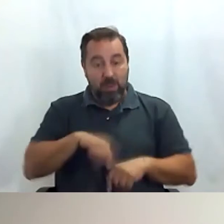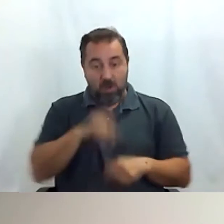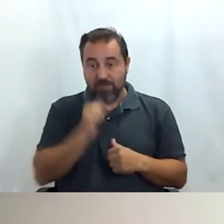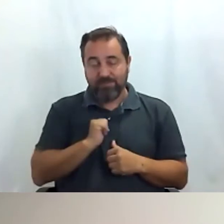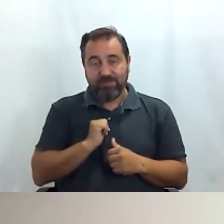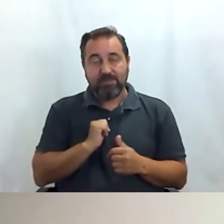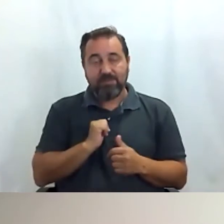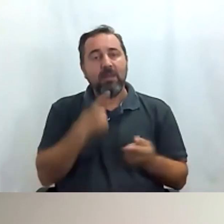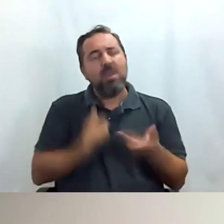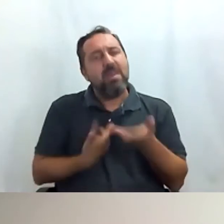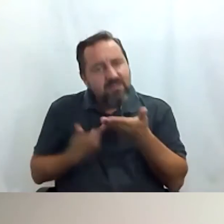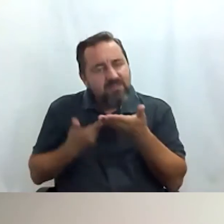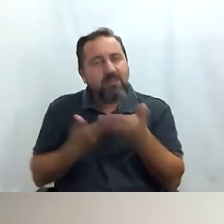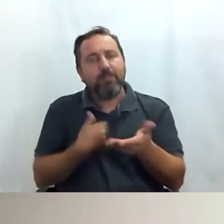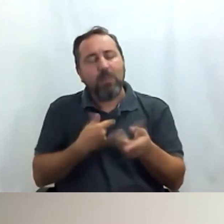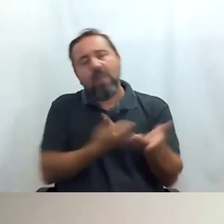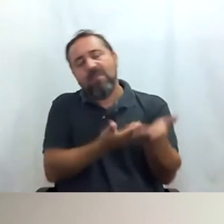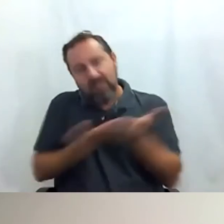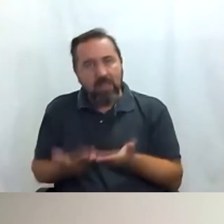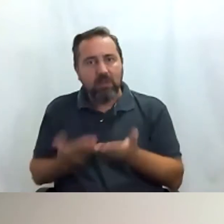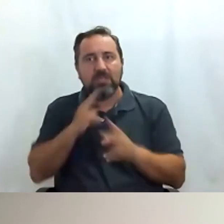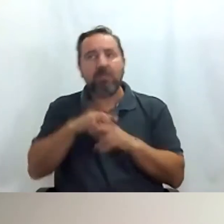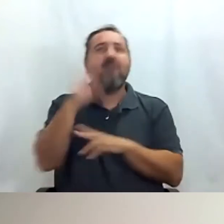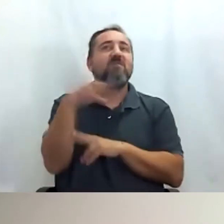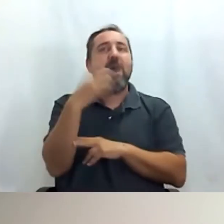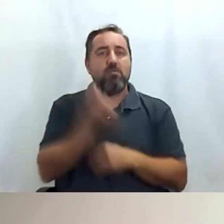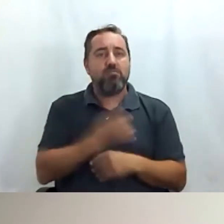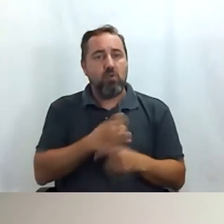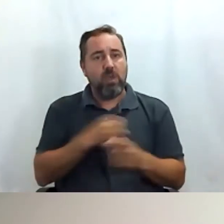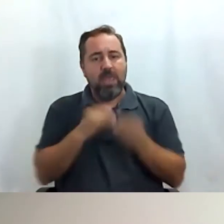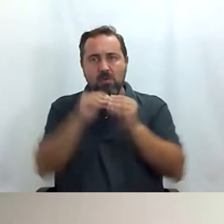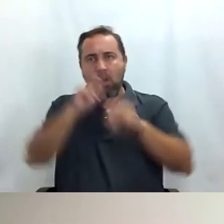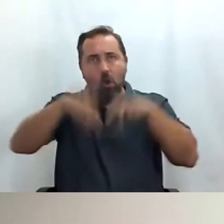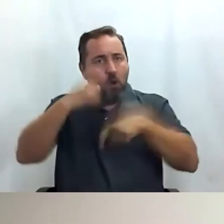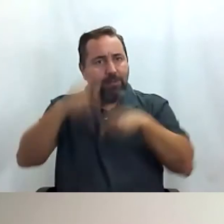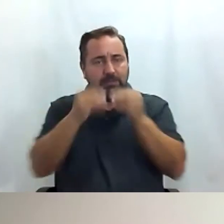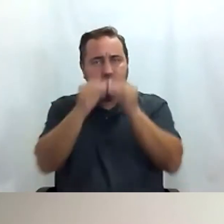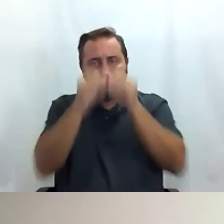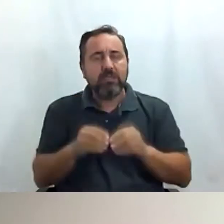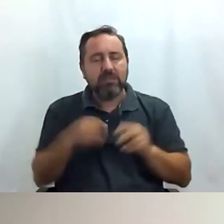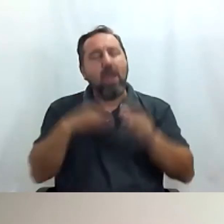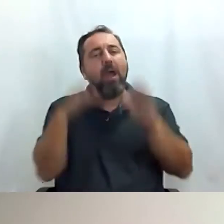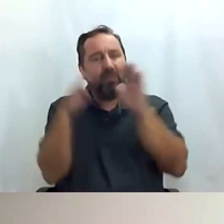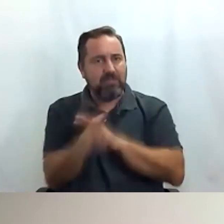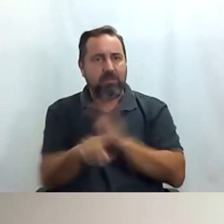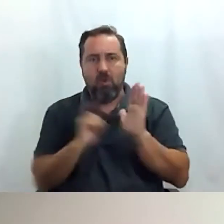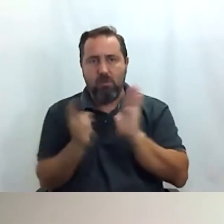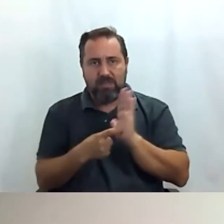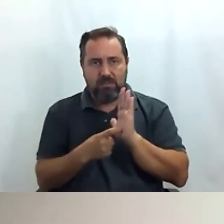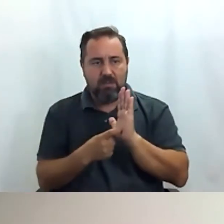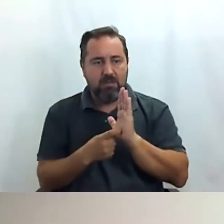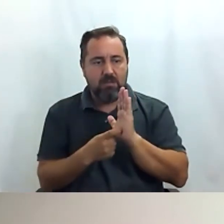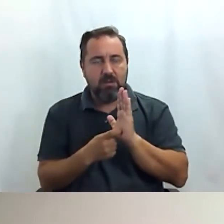invitaros a cuando inauguremos ese Faro de Moncloa con esas obras que hemos hecho para conseguir esa accesibilidad plena que